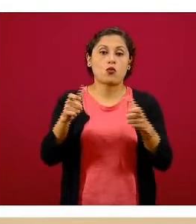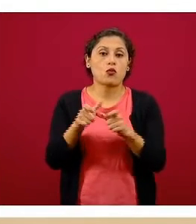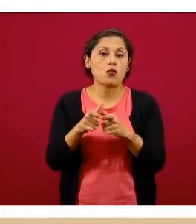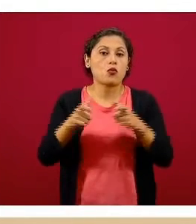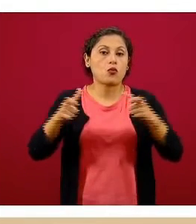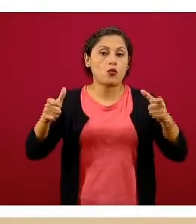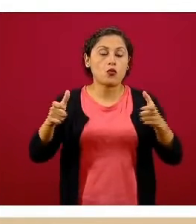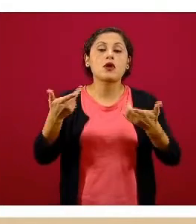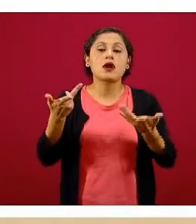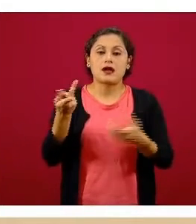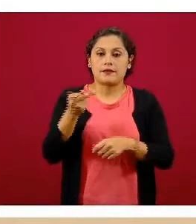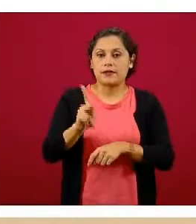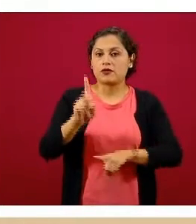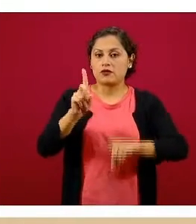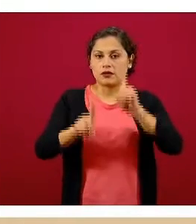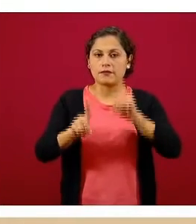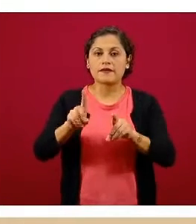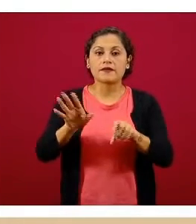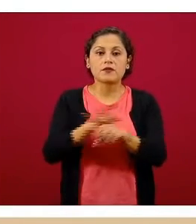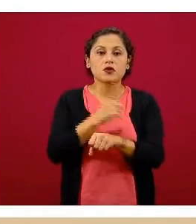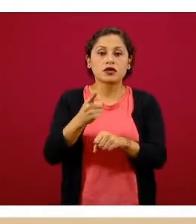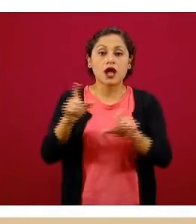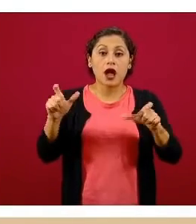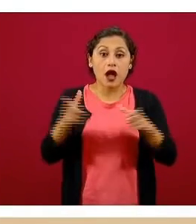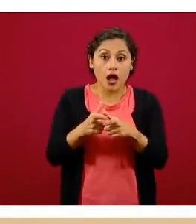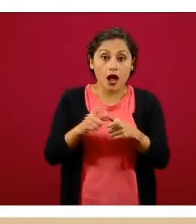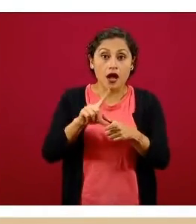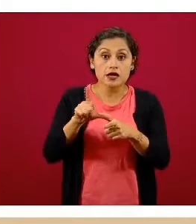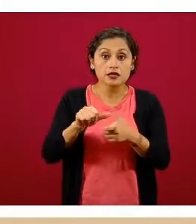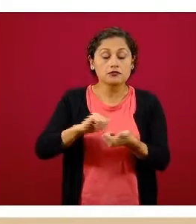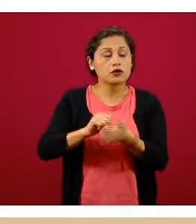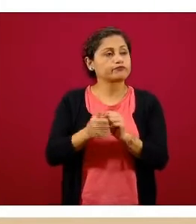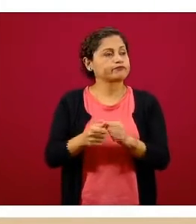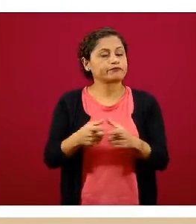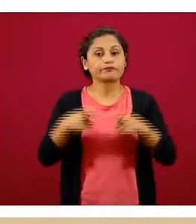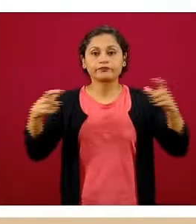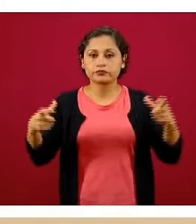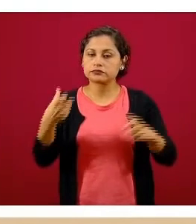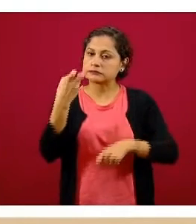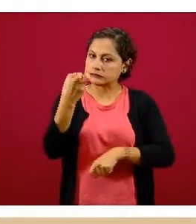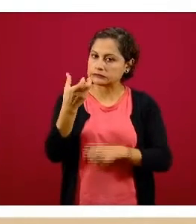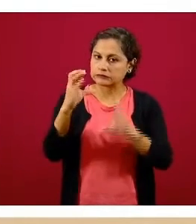un posible rebrote. Veamos la siguiente diapositiva.